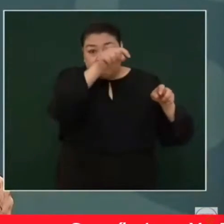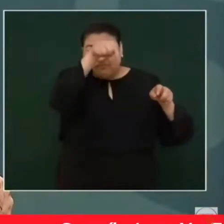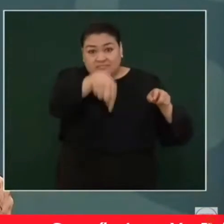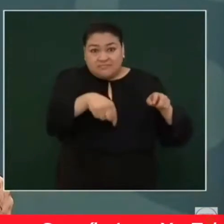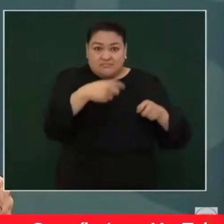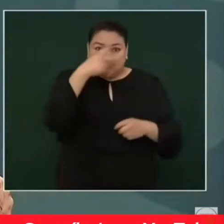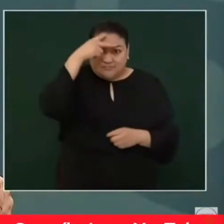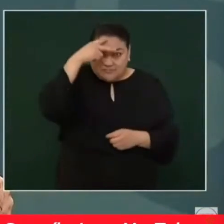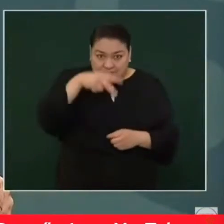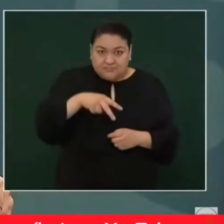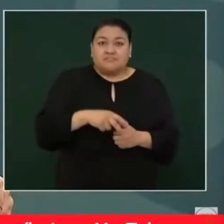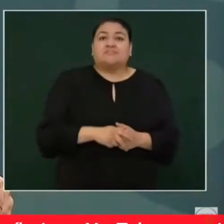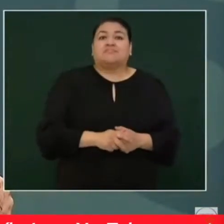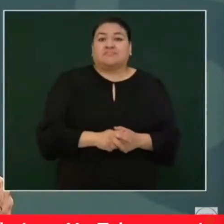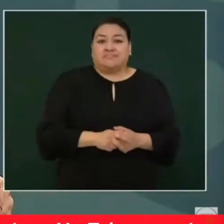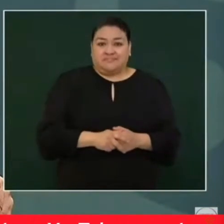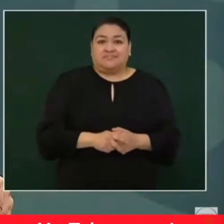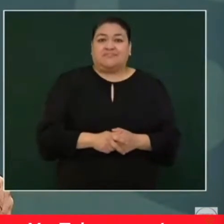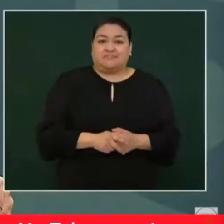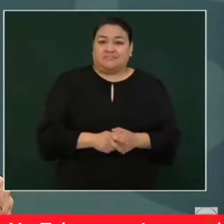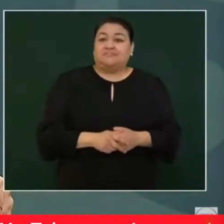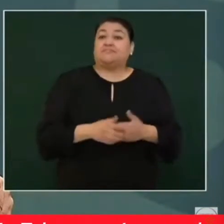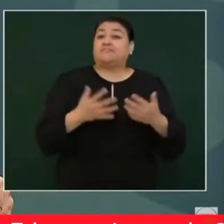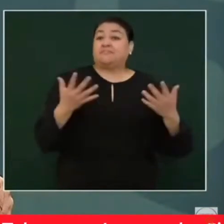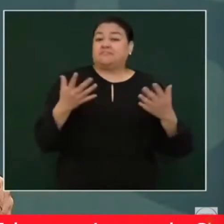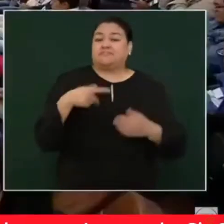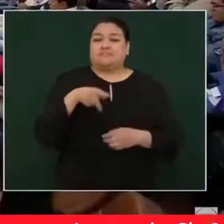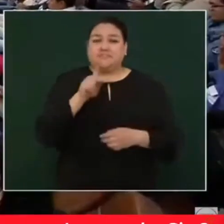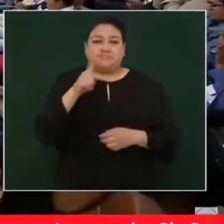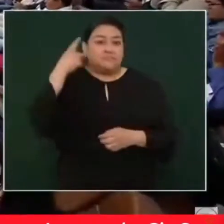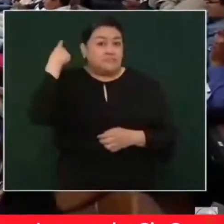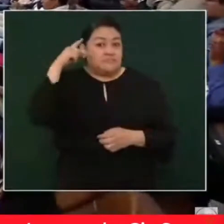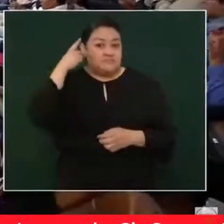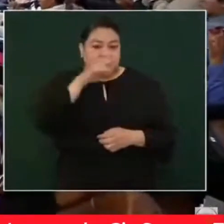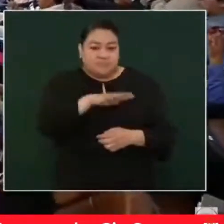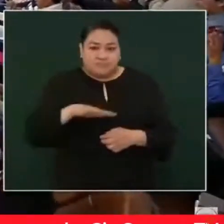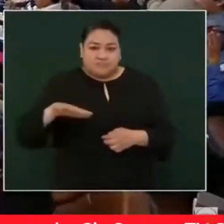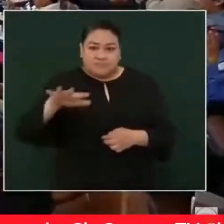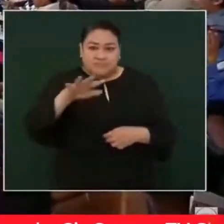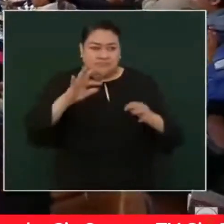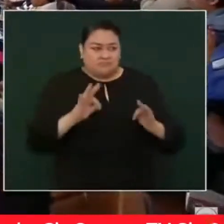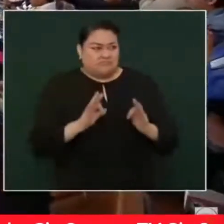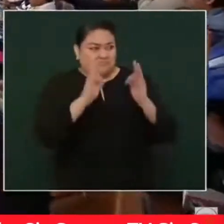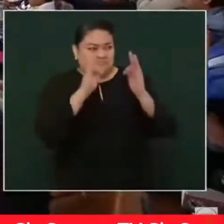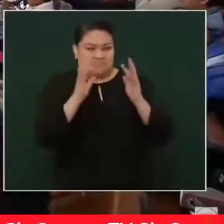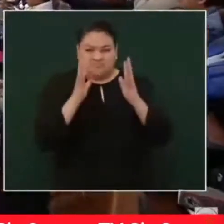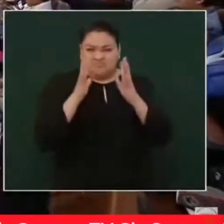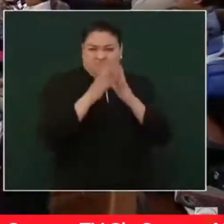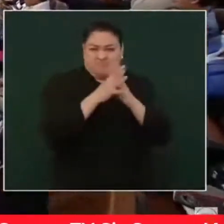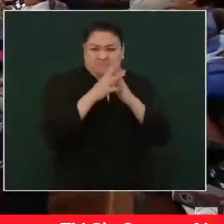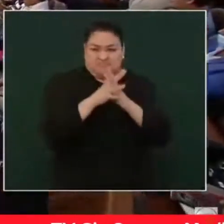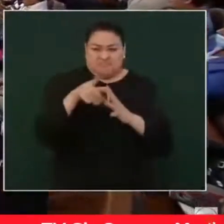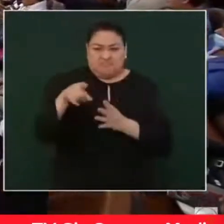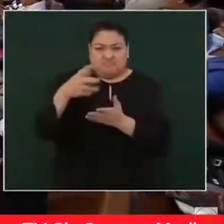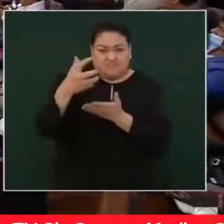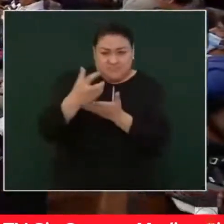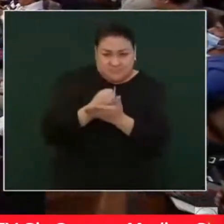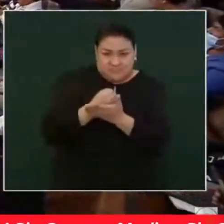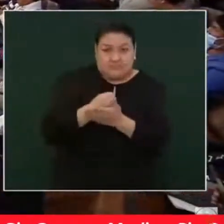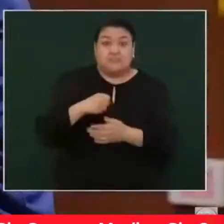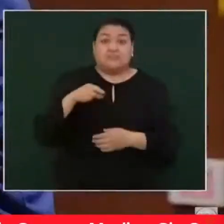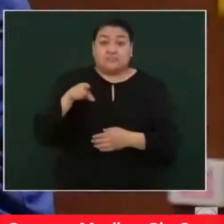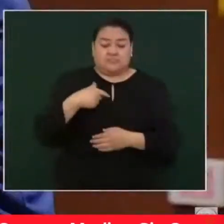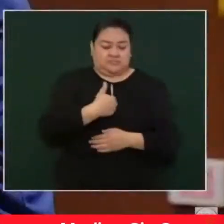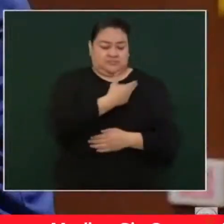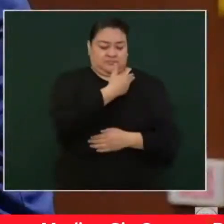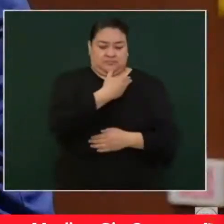con el triunfo en Puebla, decía yo el presidente Juárez,